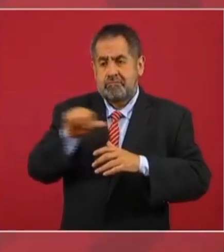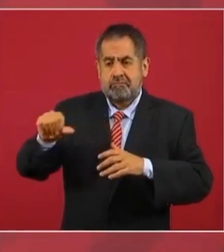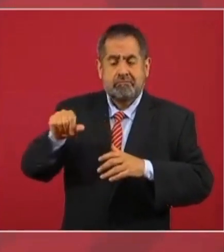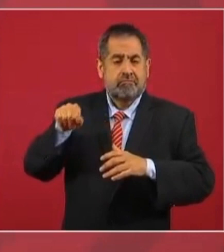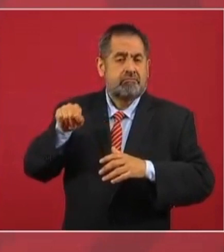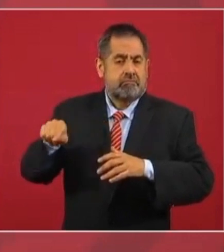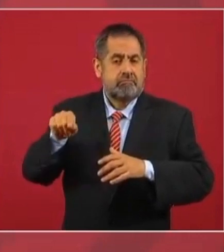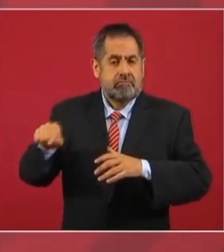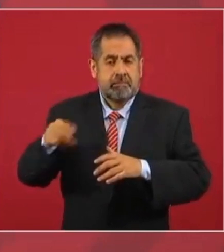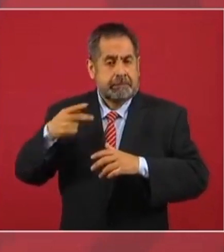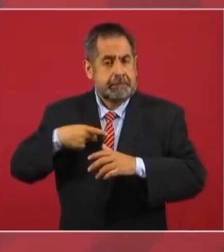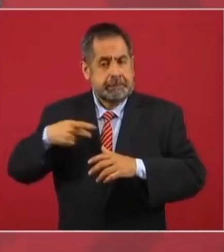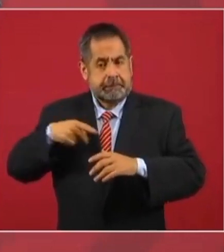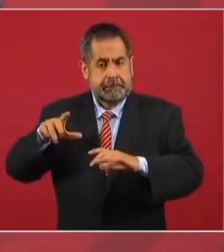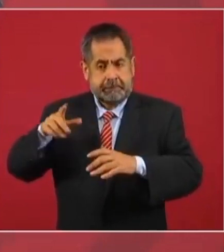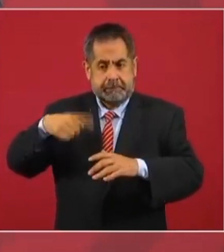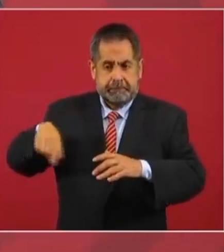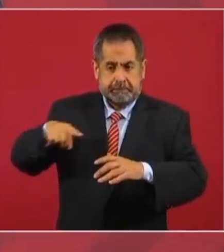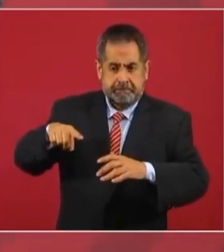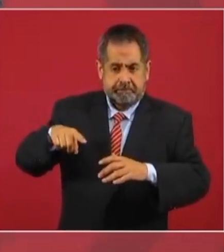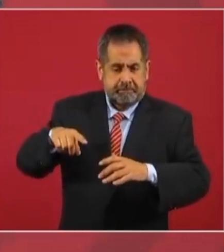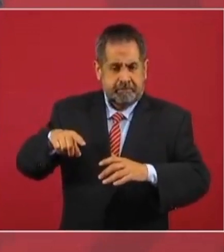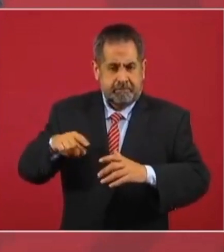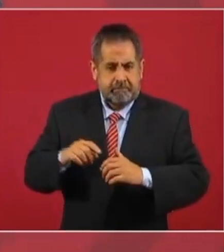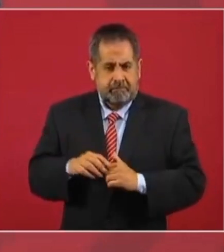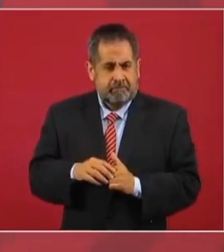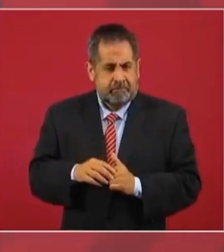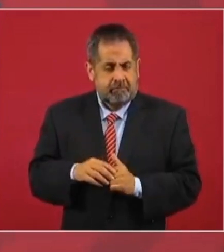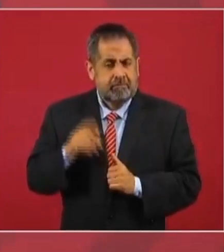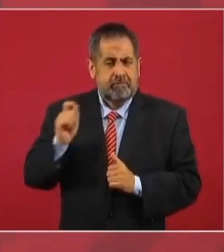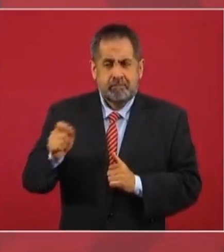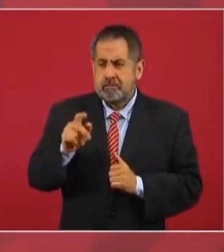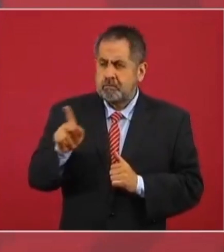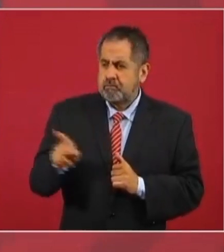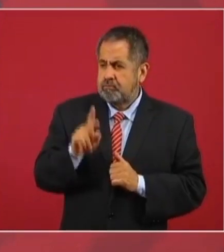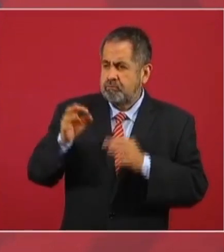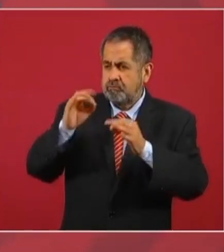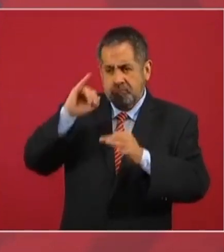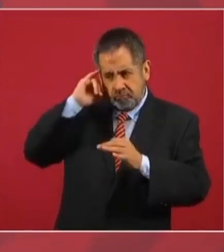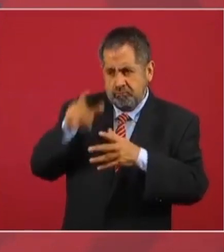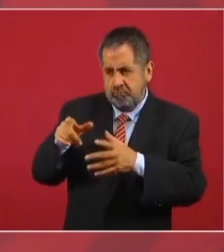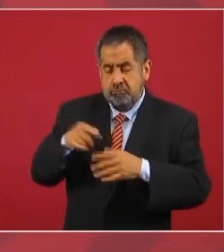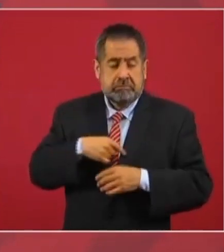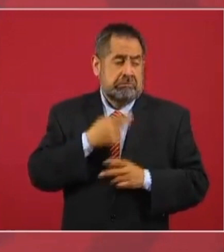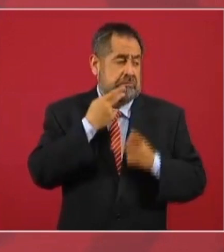personas de pueblos originarios,